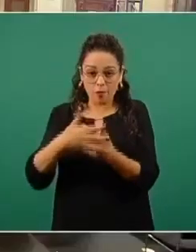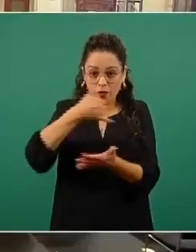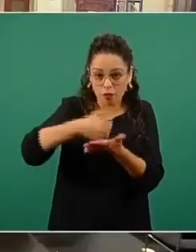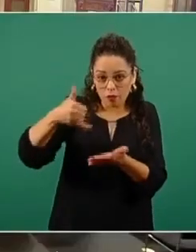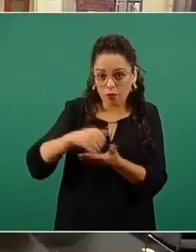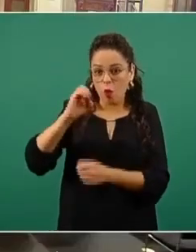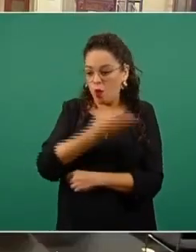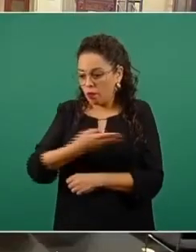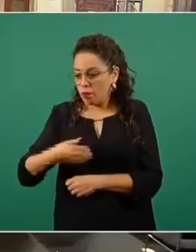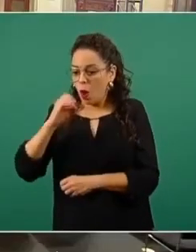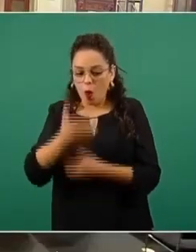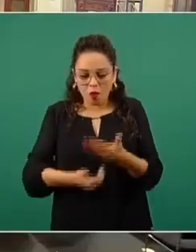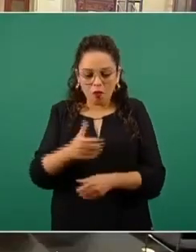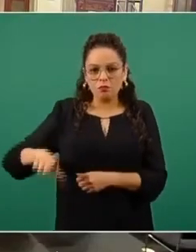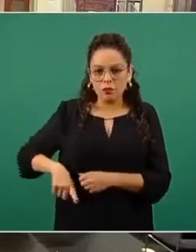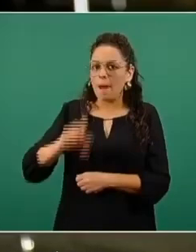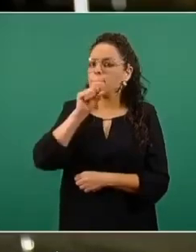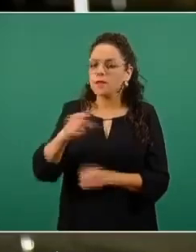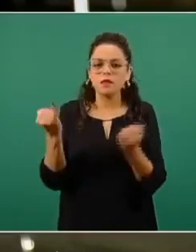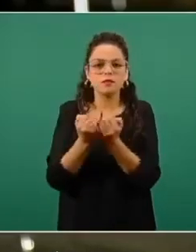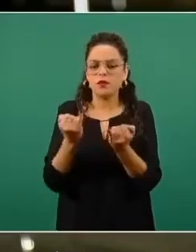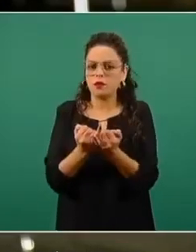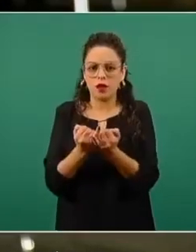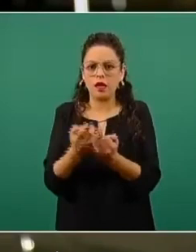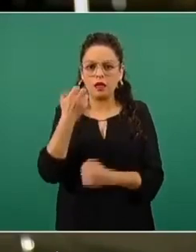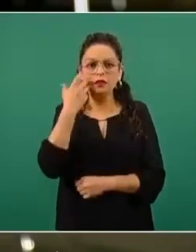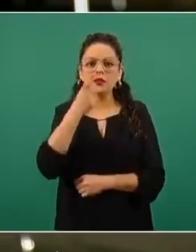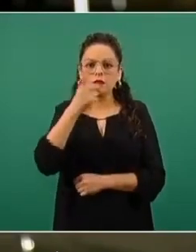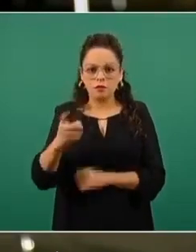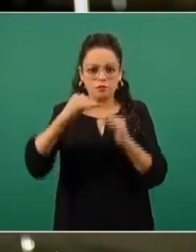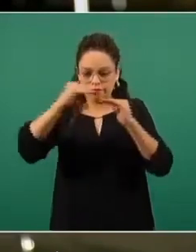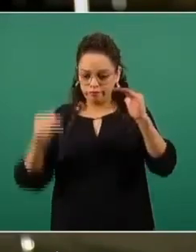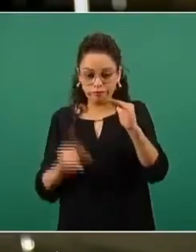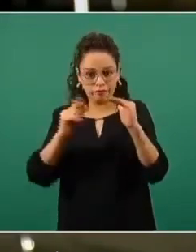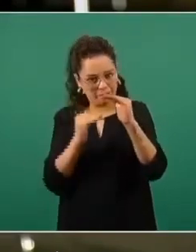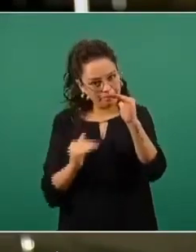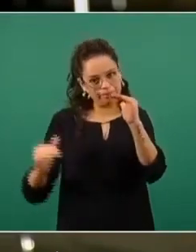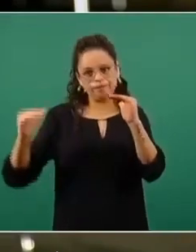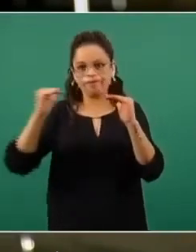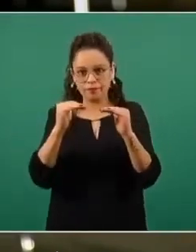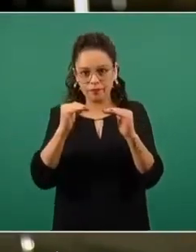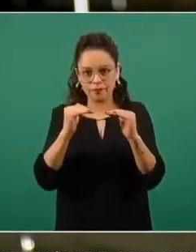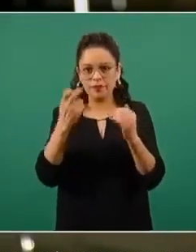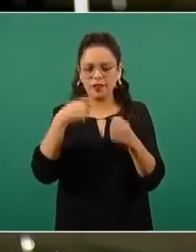de vacunación. entonces platicábamos sobre esta situación de equidad social y de repente un colega en Zacatecas